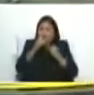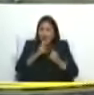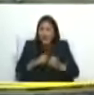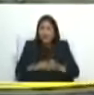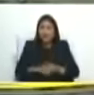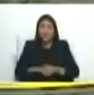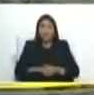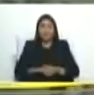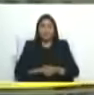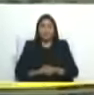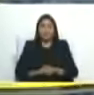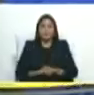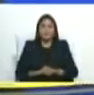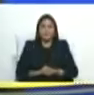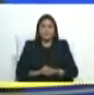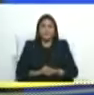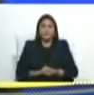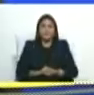un plan